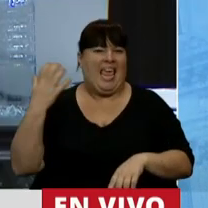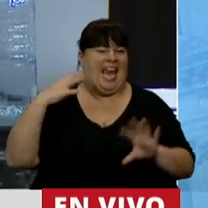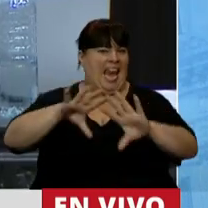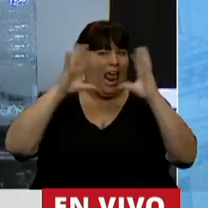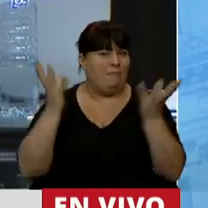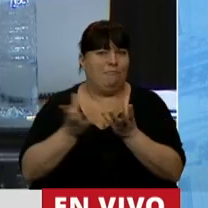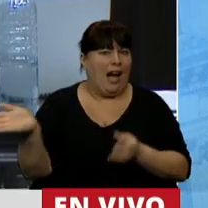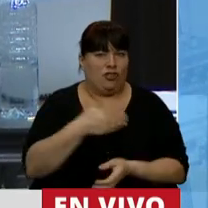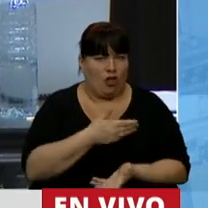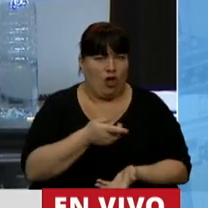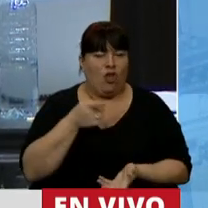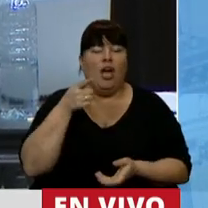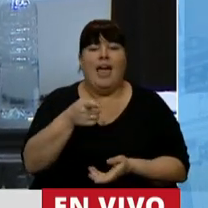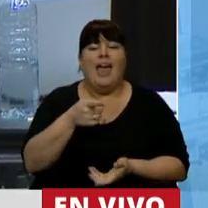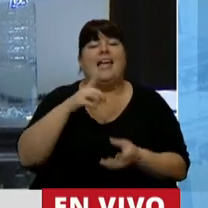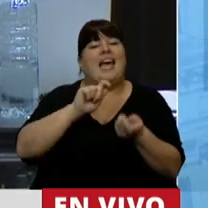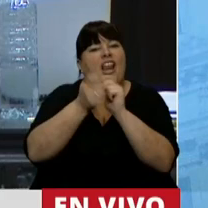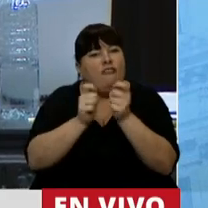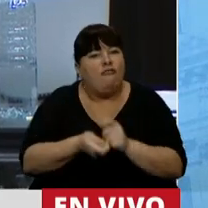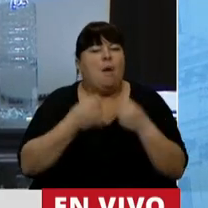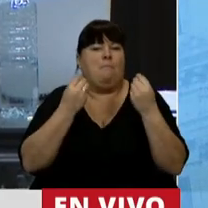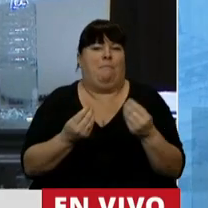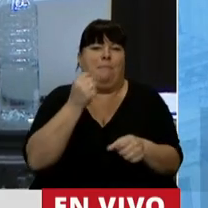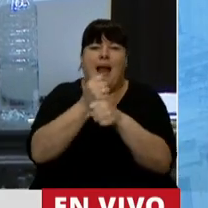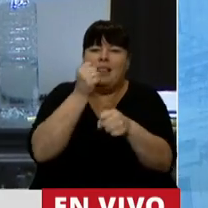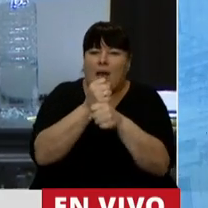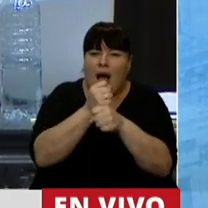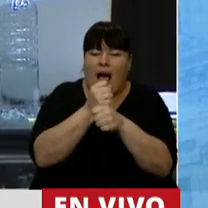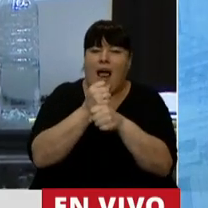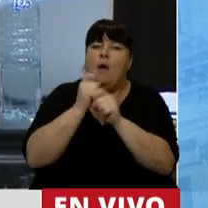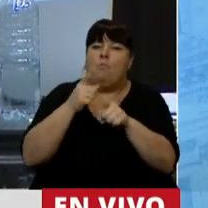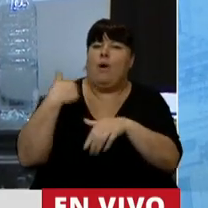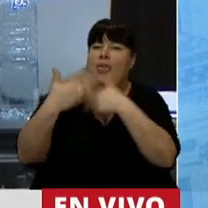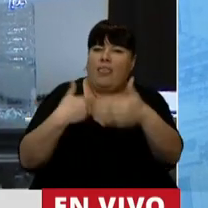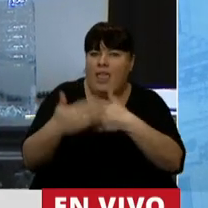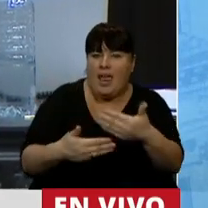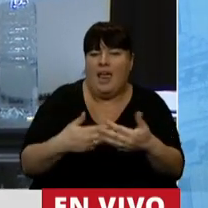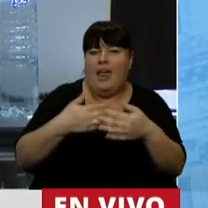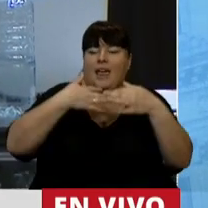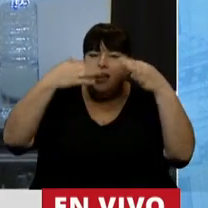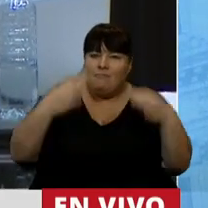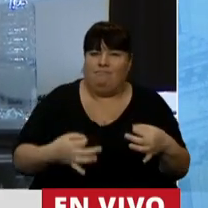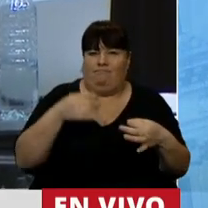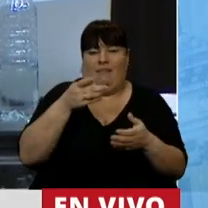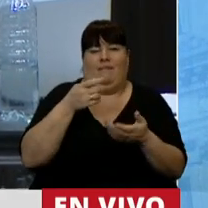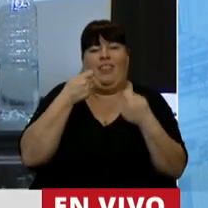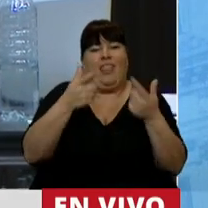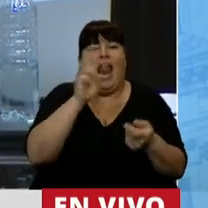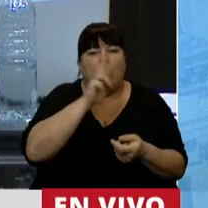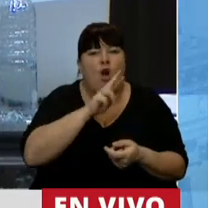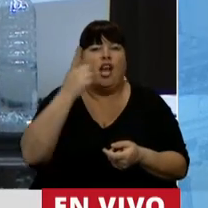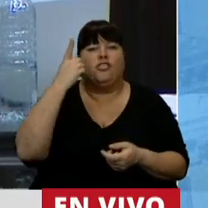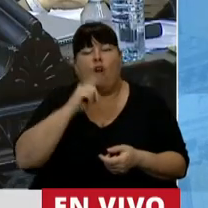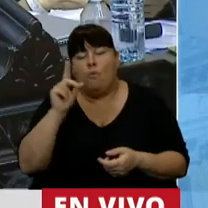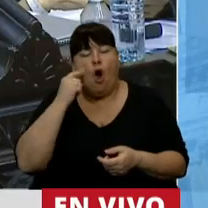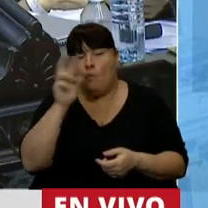en la implementación de reformas para trabajar y que avancen y garantizar el acceso de mujeres y